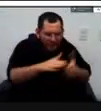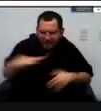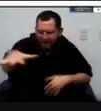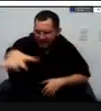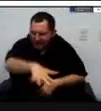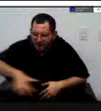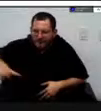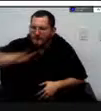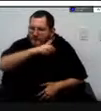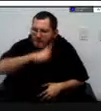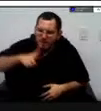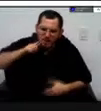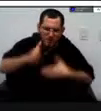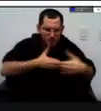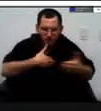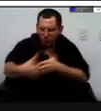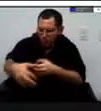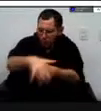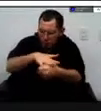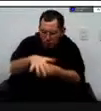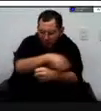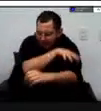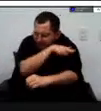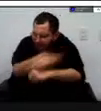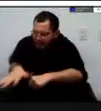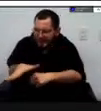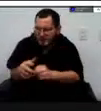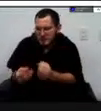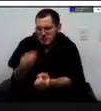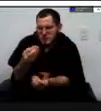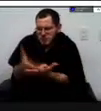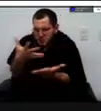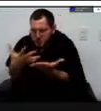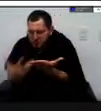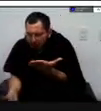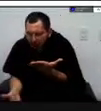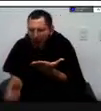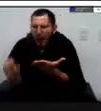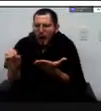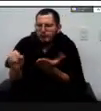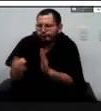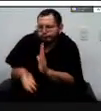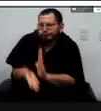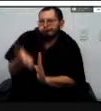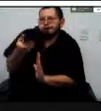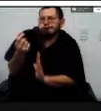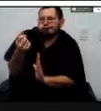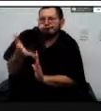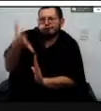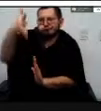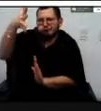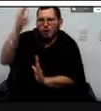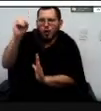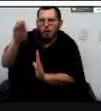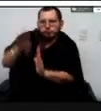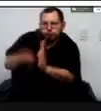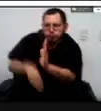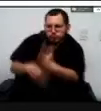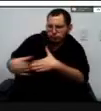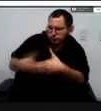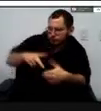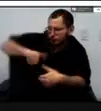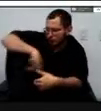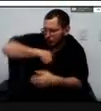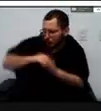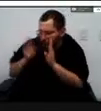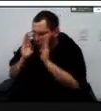diferentes aspectos socioeconómicos pues realmente pienso que ha sido como el éxito de estos últimos días